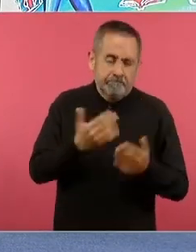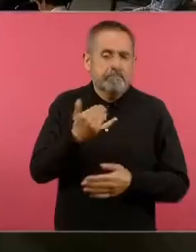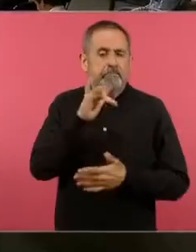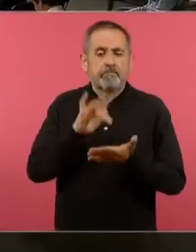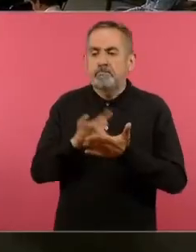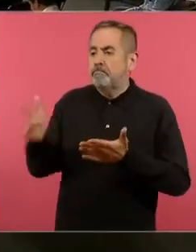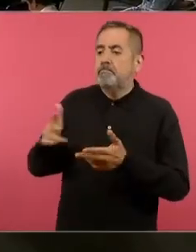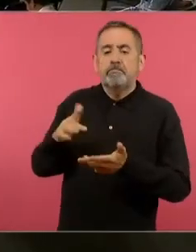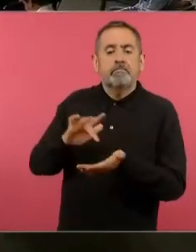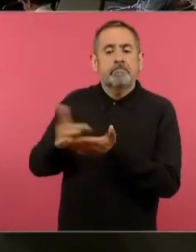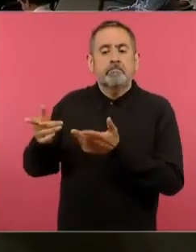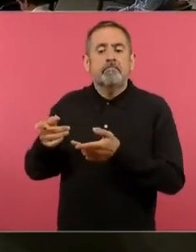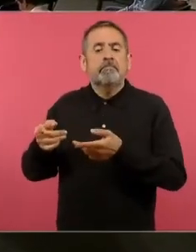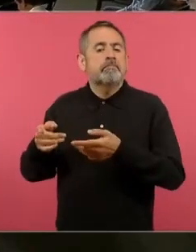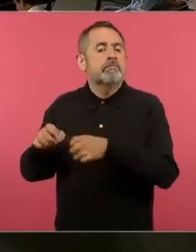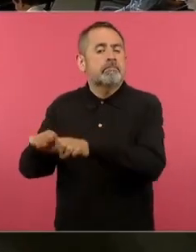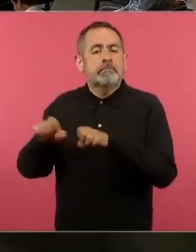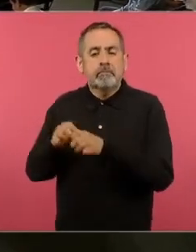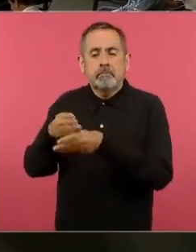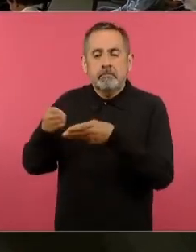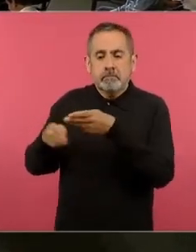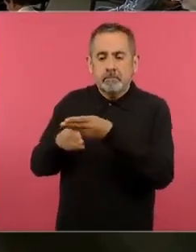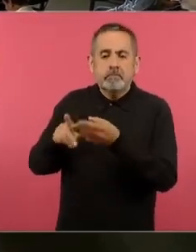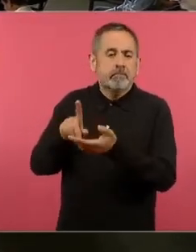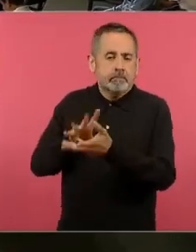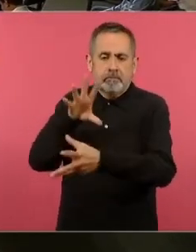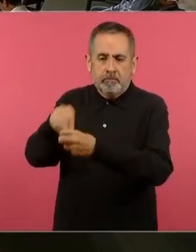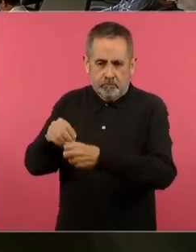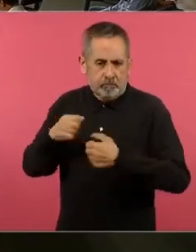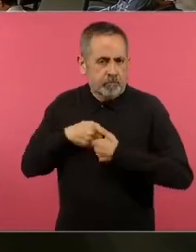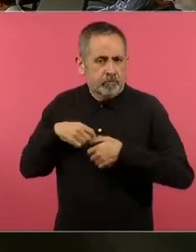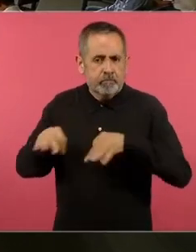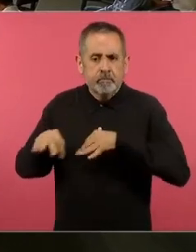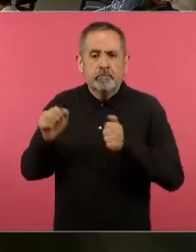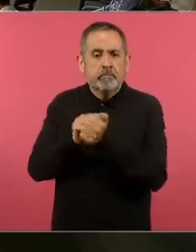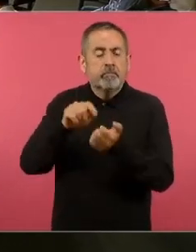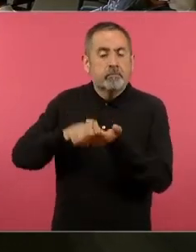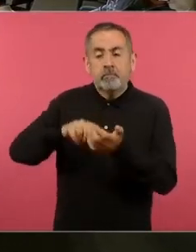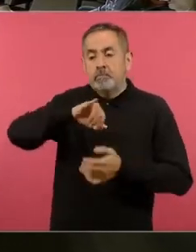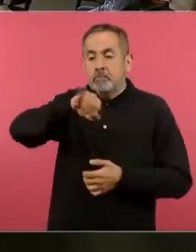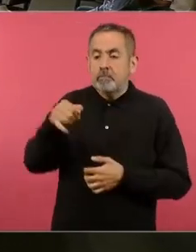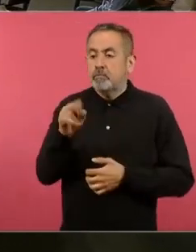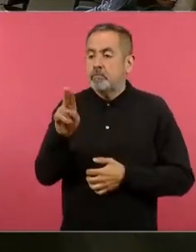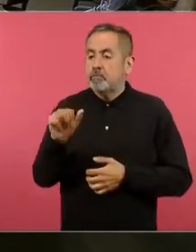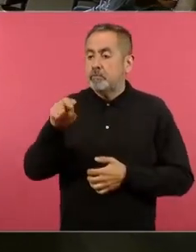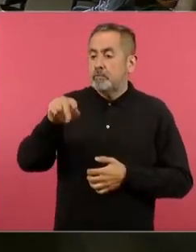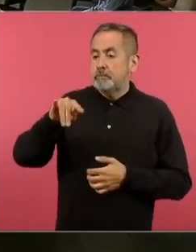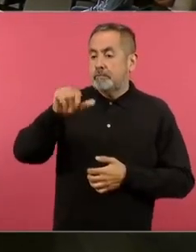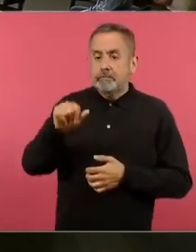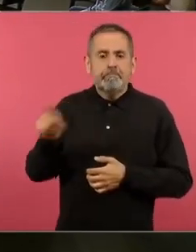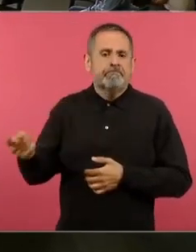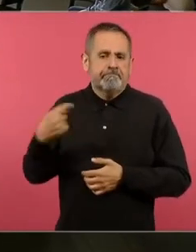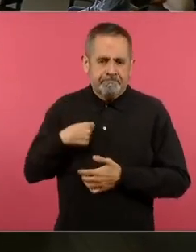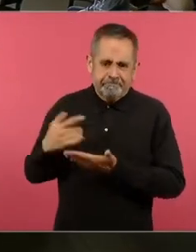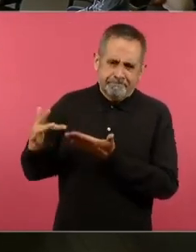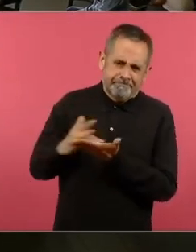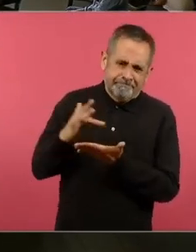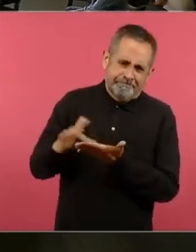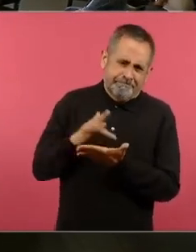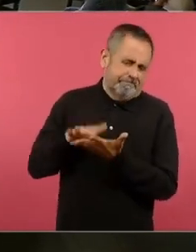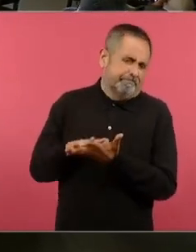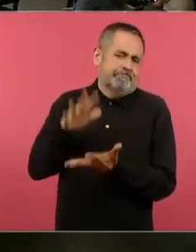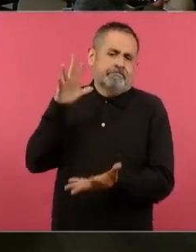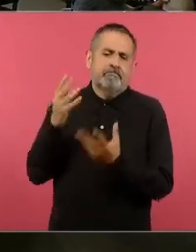al equipo de materiales educativos especialmente me tocó trabajar con la maestra Juanita este que bueno me apoyó demasiado